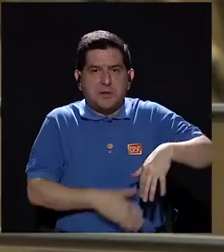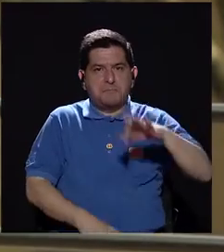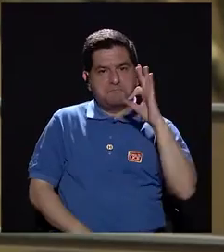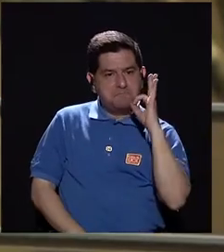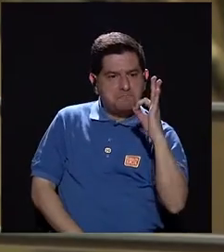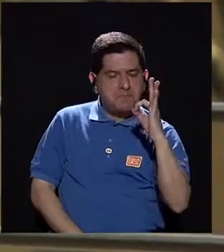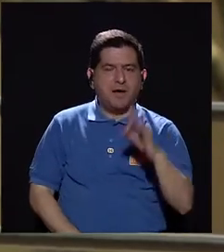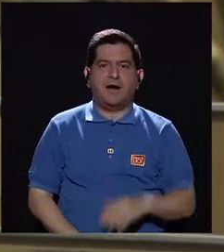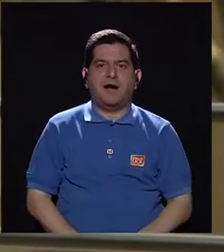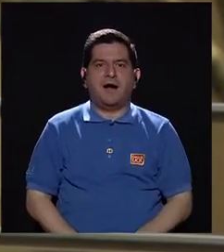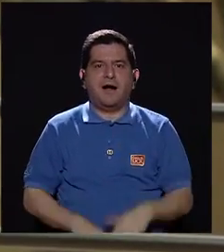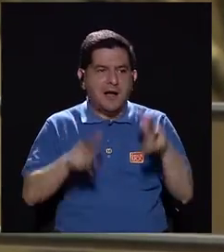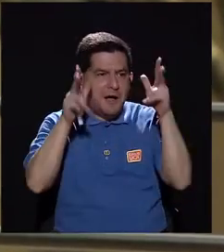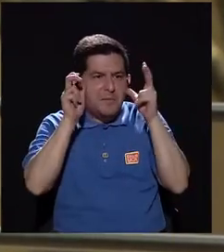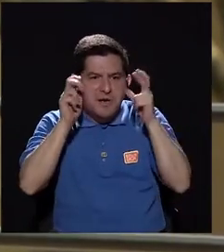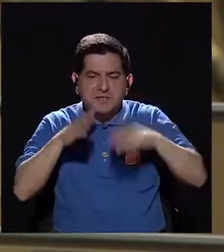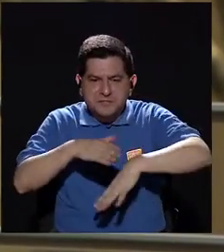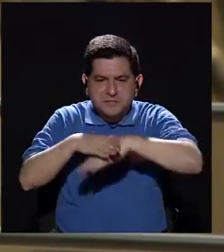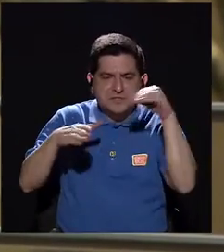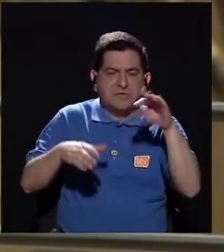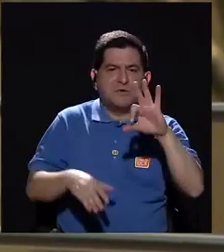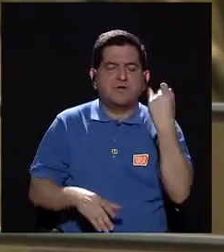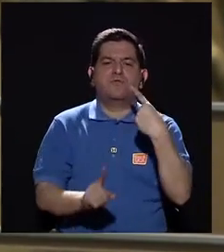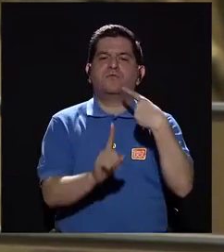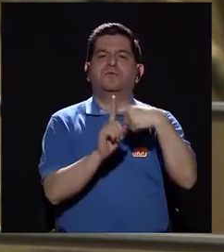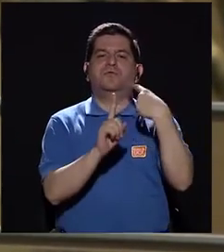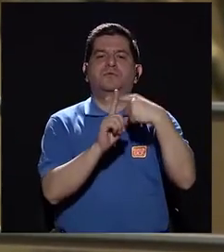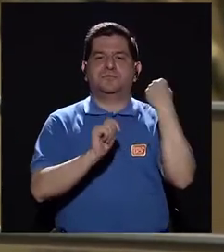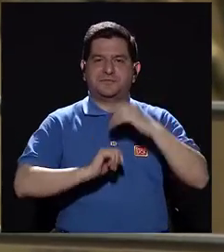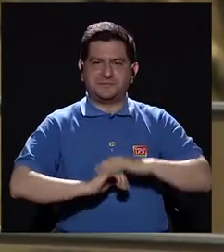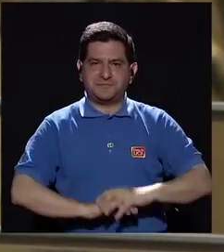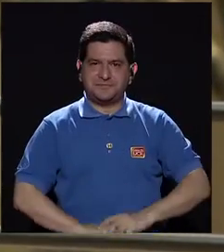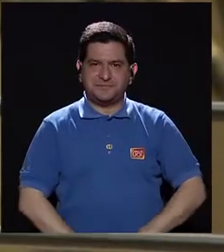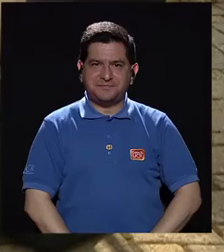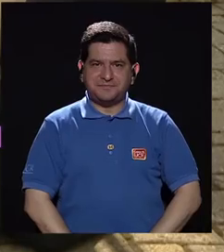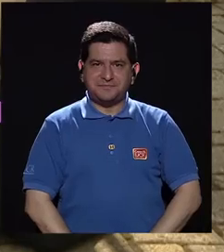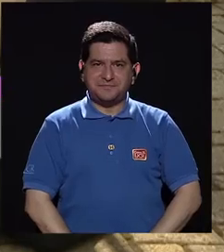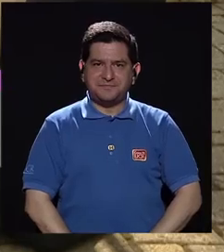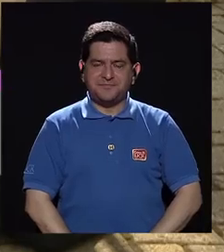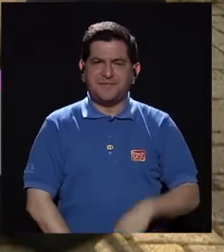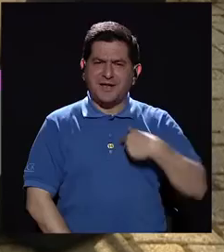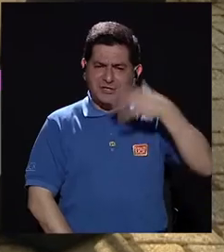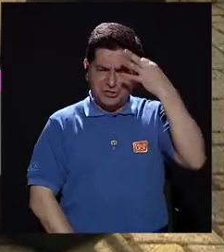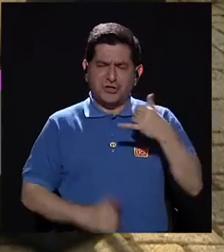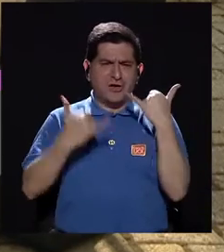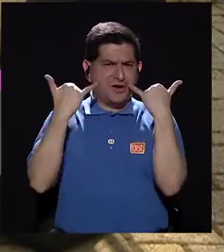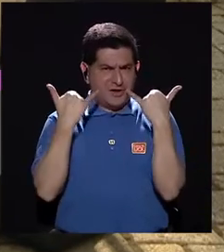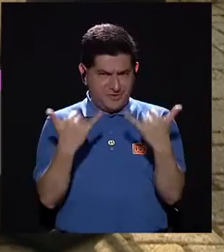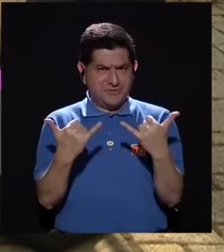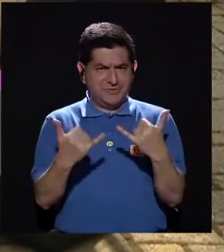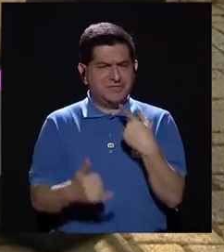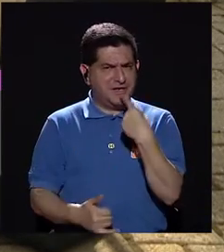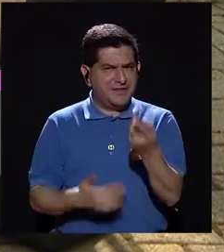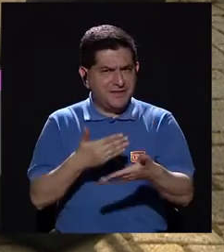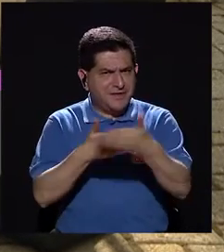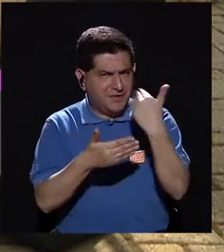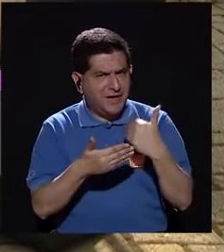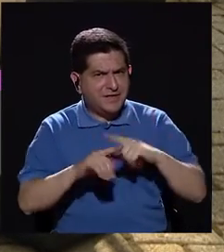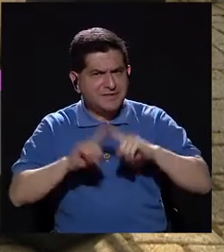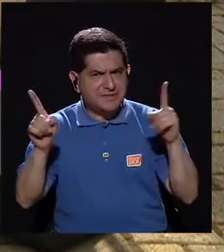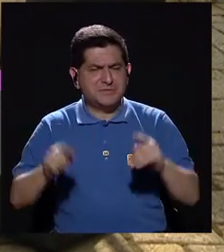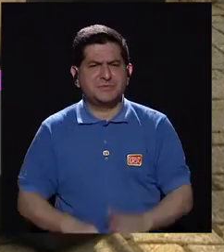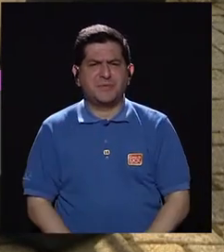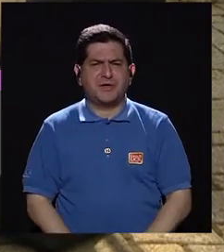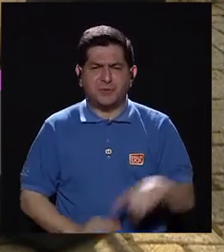bien, entonces va a percibir el exterior de una forma más positiva. Yo creo que ya lo tocó,